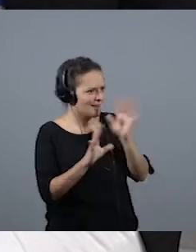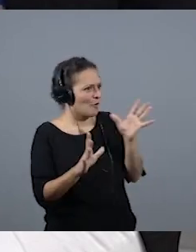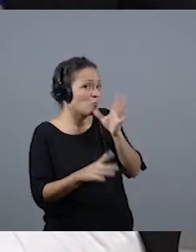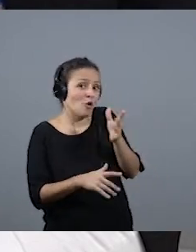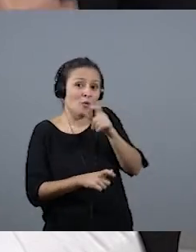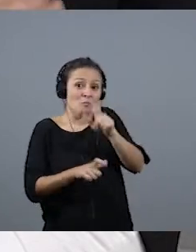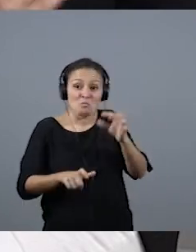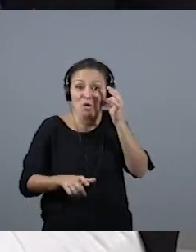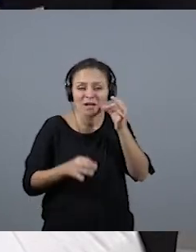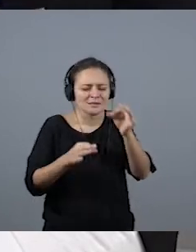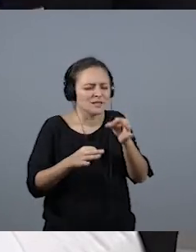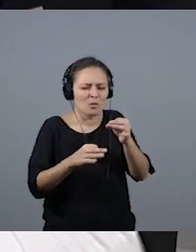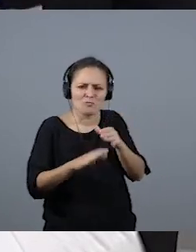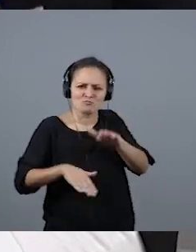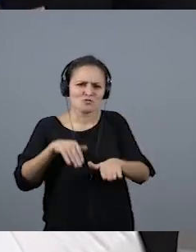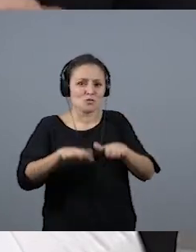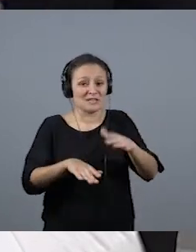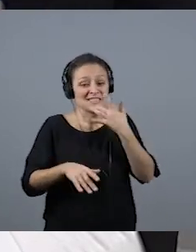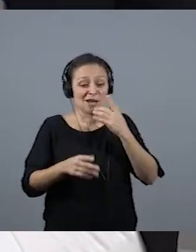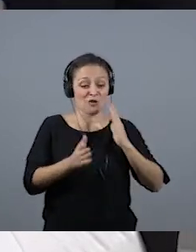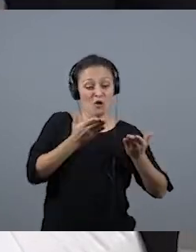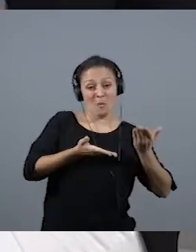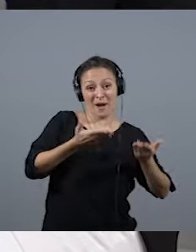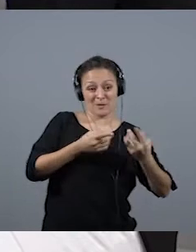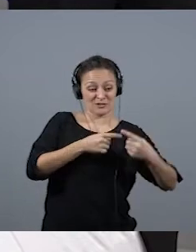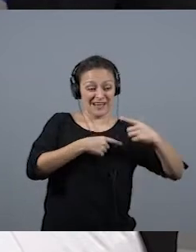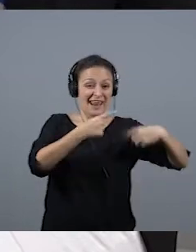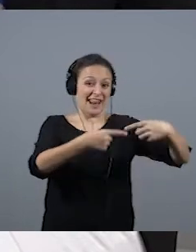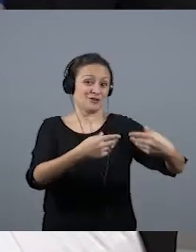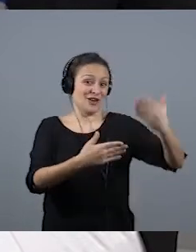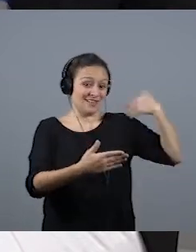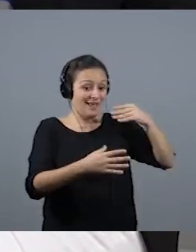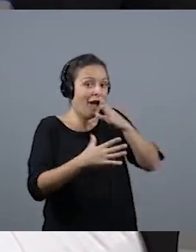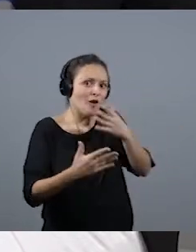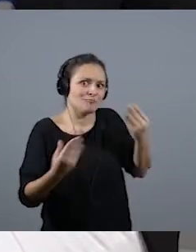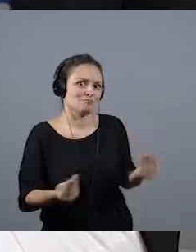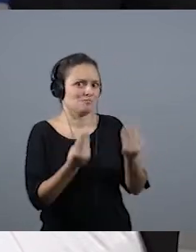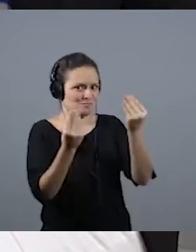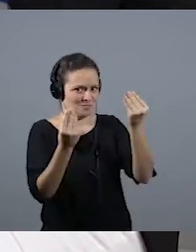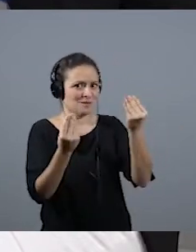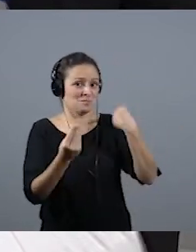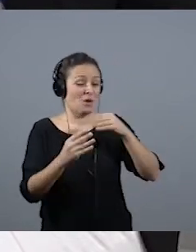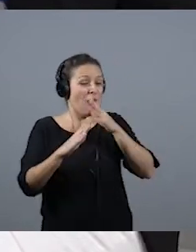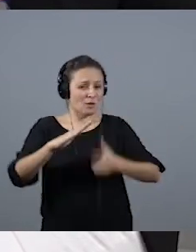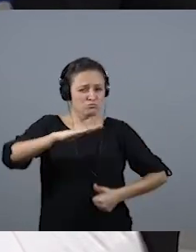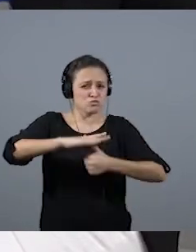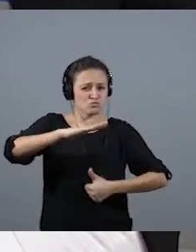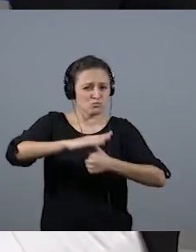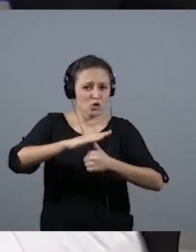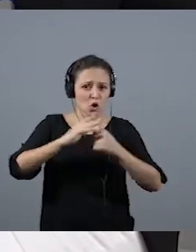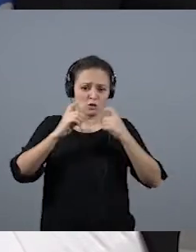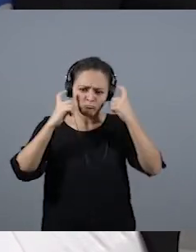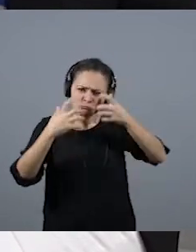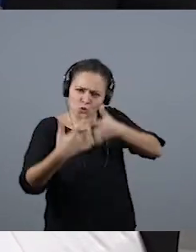adelante con respecto a los pasos que se han dado en otras generaciones. Hoy sí estamos luchando por romper ese techo de cristales porque hubo unas